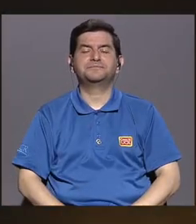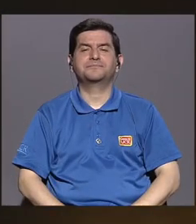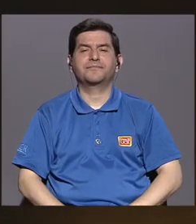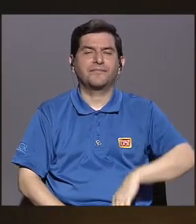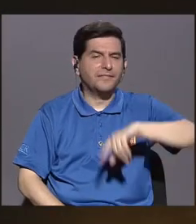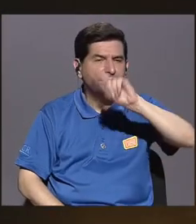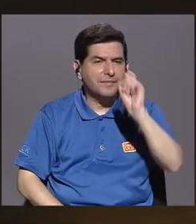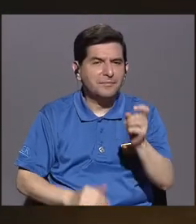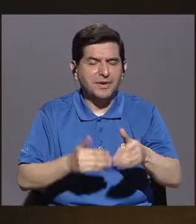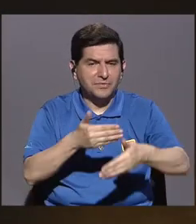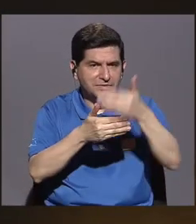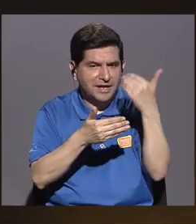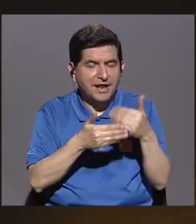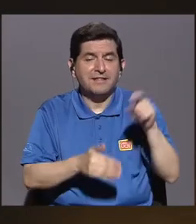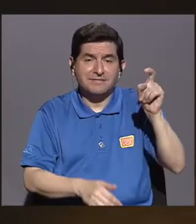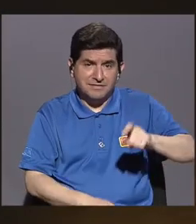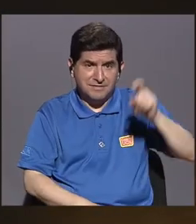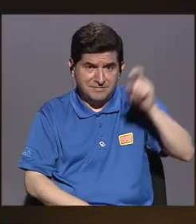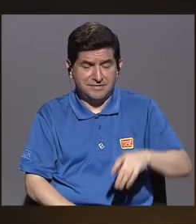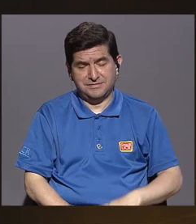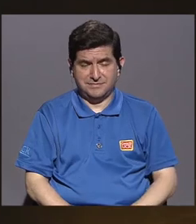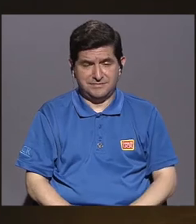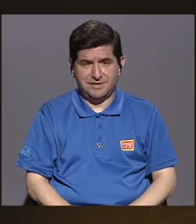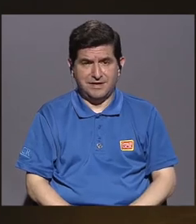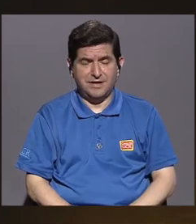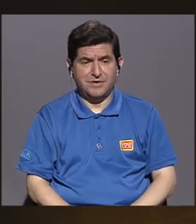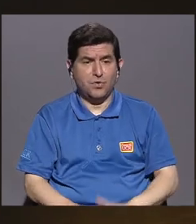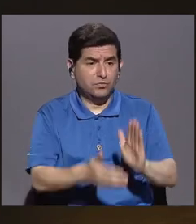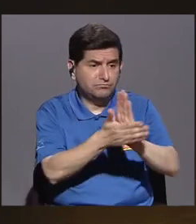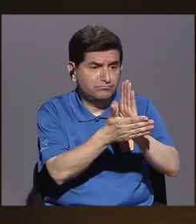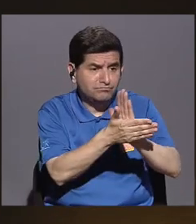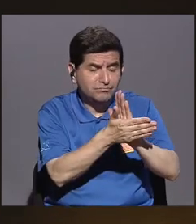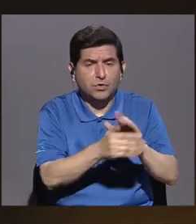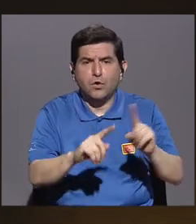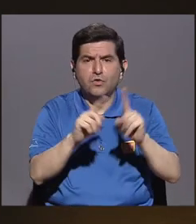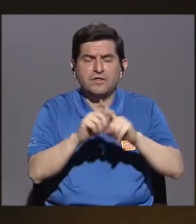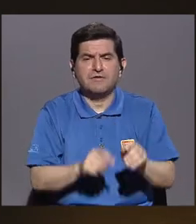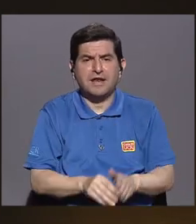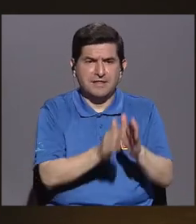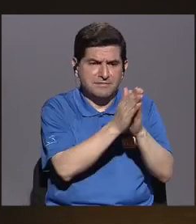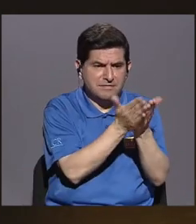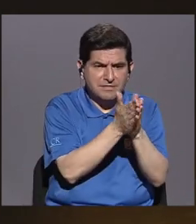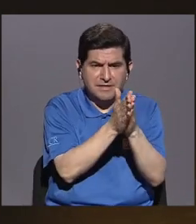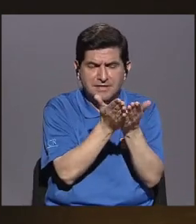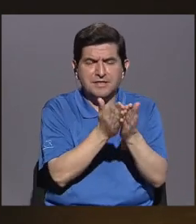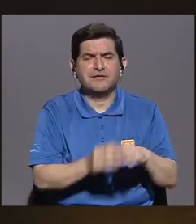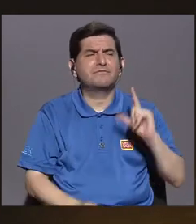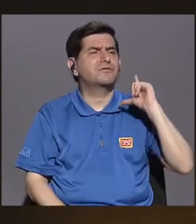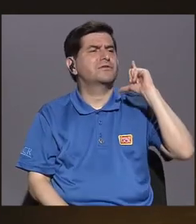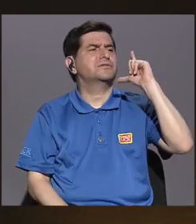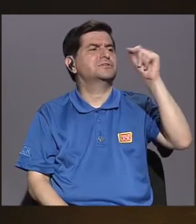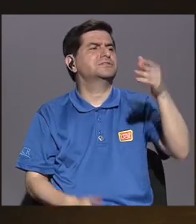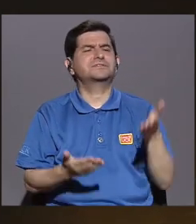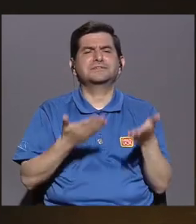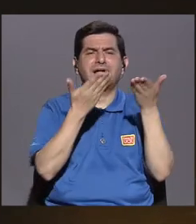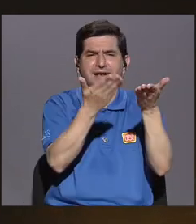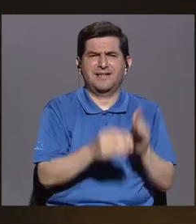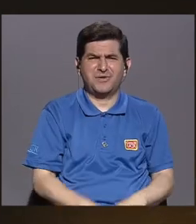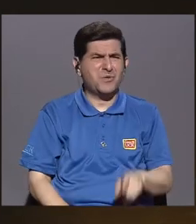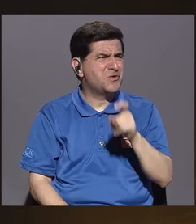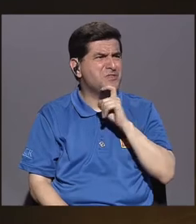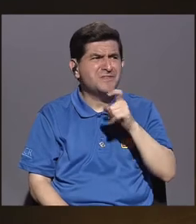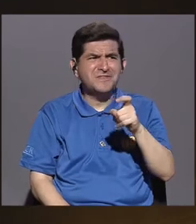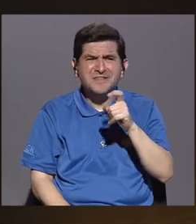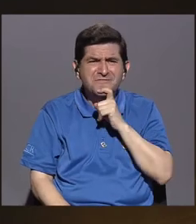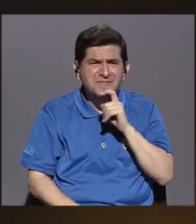Alberto, decíamos ahora que es necesario llevar ejemplares o títulos como este a las zonas rurales. ¿Por qué es tan